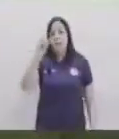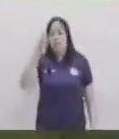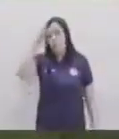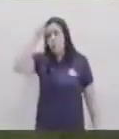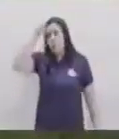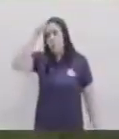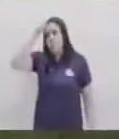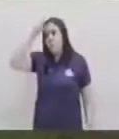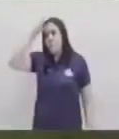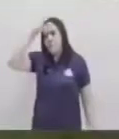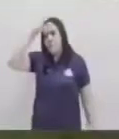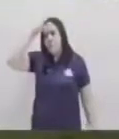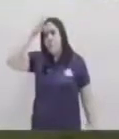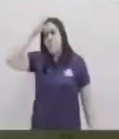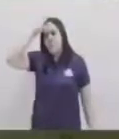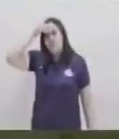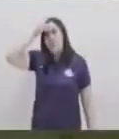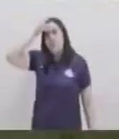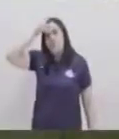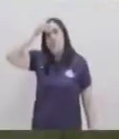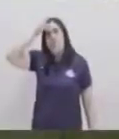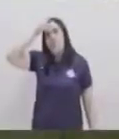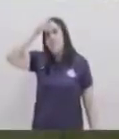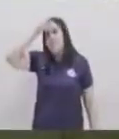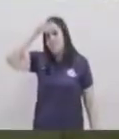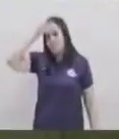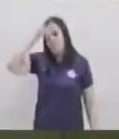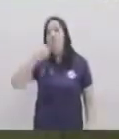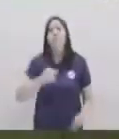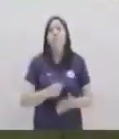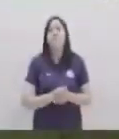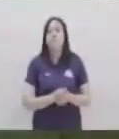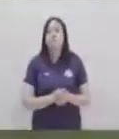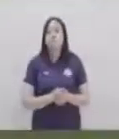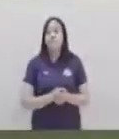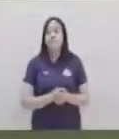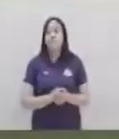frente y el dedo pulgar es el que golpea en la frente para la seña de aprender